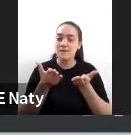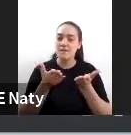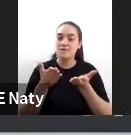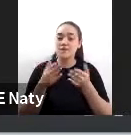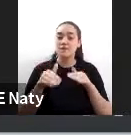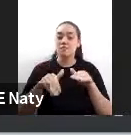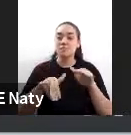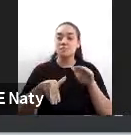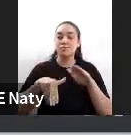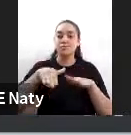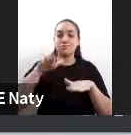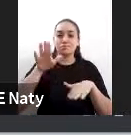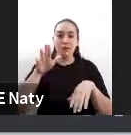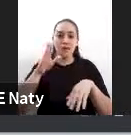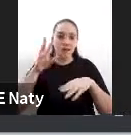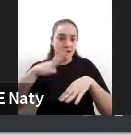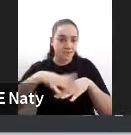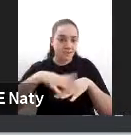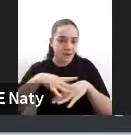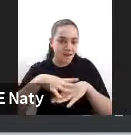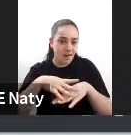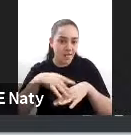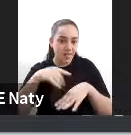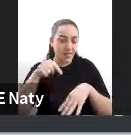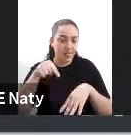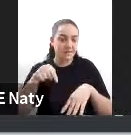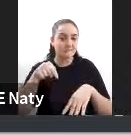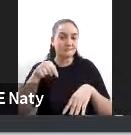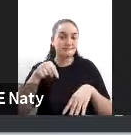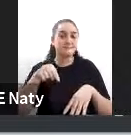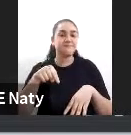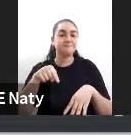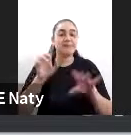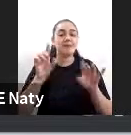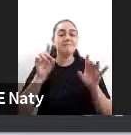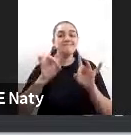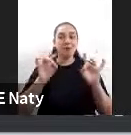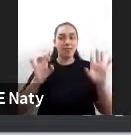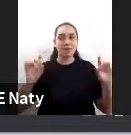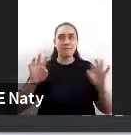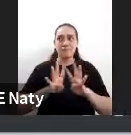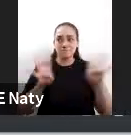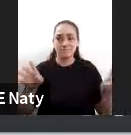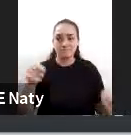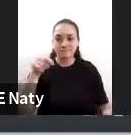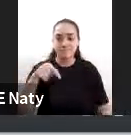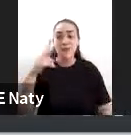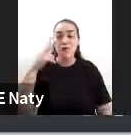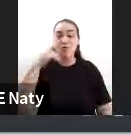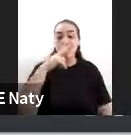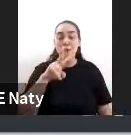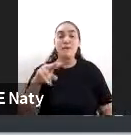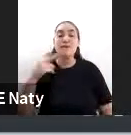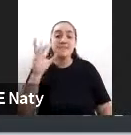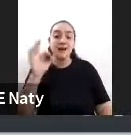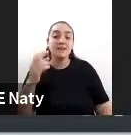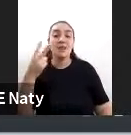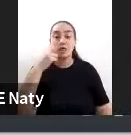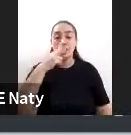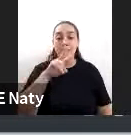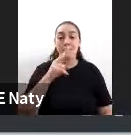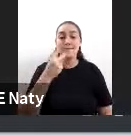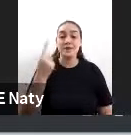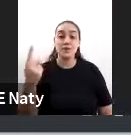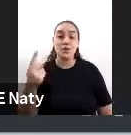como se dispararon sobre todo en la pandemia entonces en este periodo 2020 2021 lo que se está haciendo es